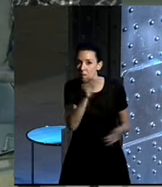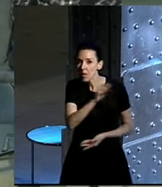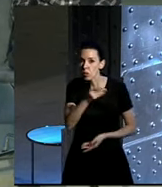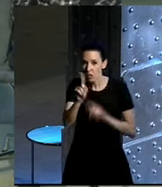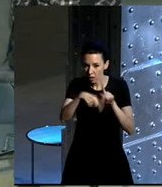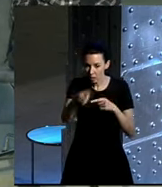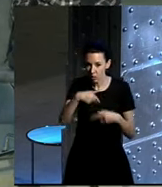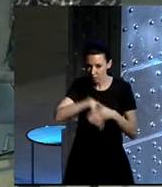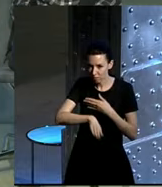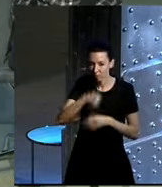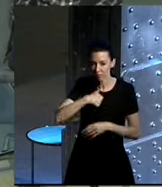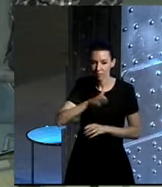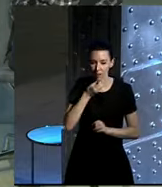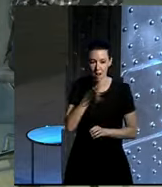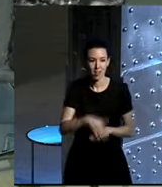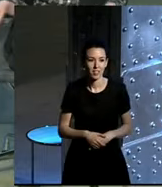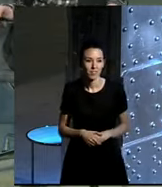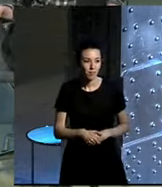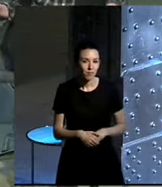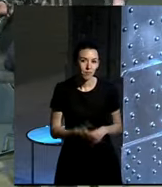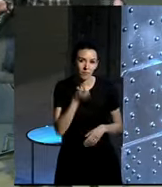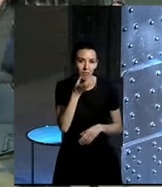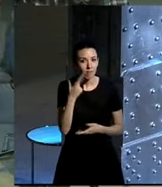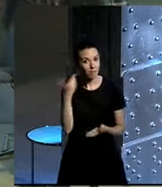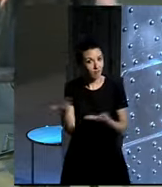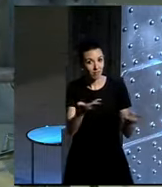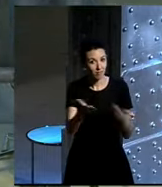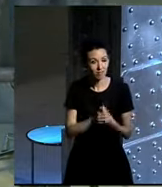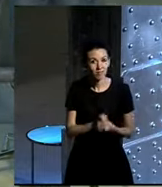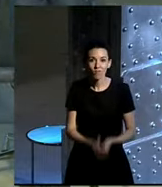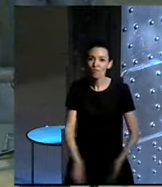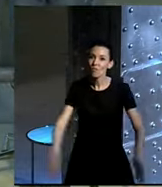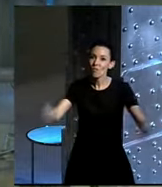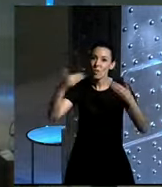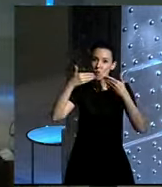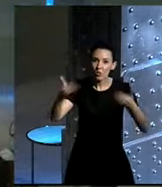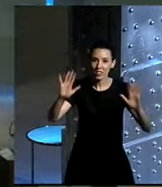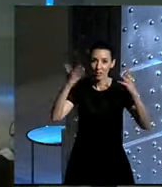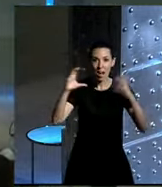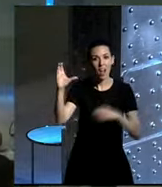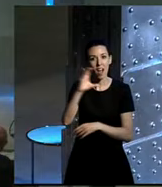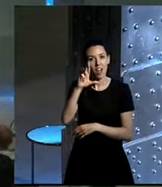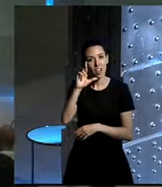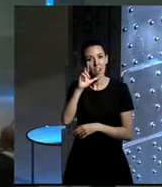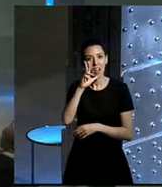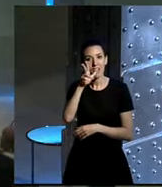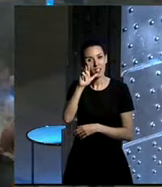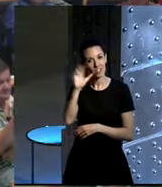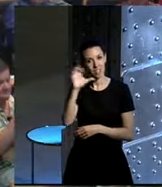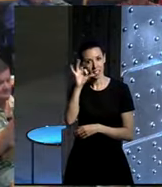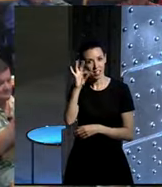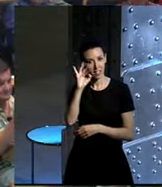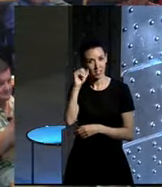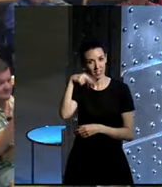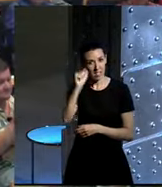después. Las vais acumulando. Muy bien. Bueno, pues adelante. Muchísimas gracias, Cristina y